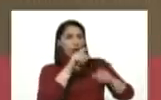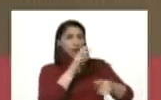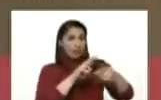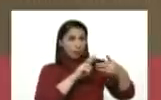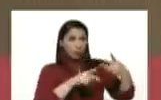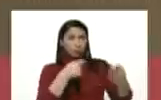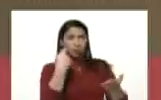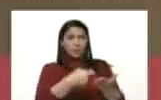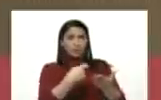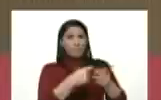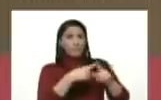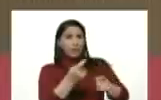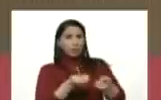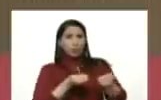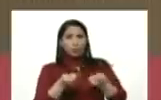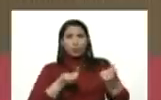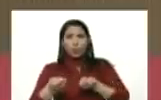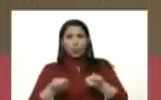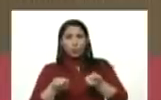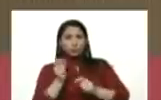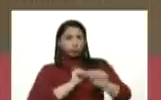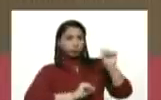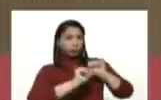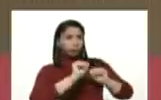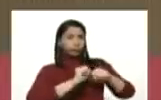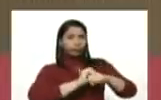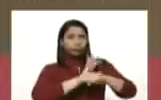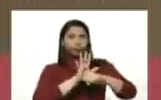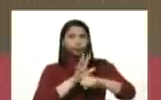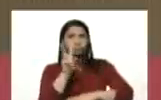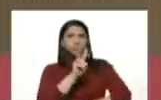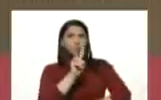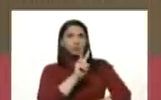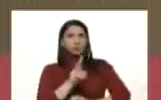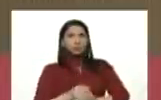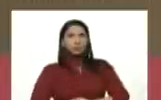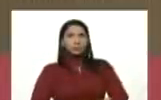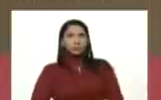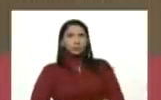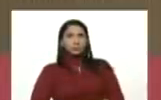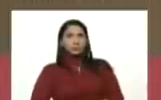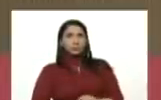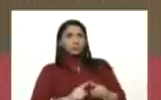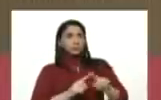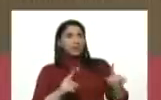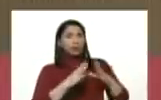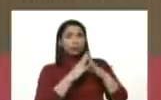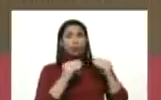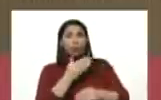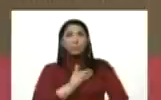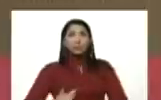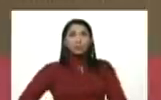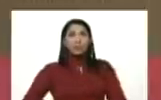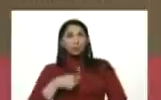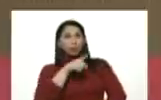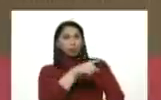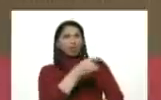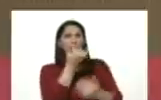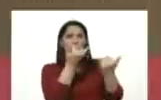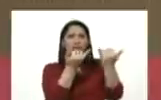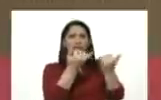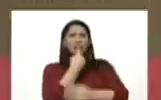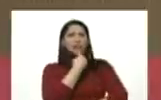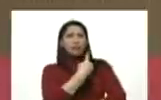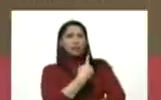para el control y la prevención del COVID-19 en Venezuela. Pero todo, presidente, lo que usted acaba de referir,